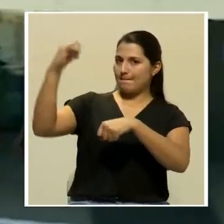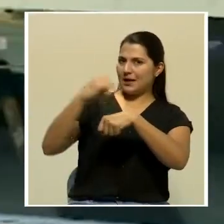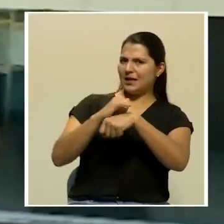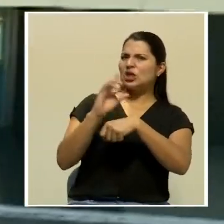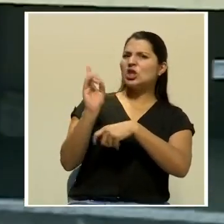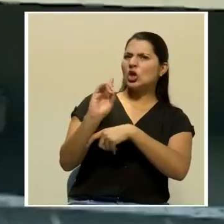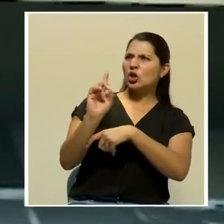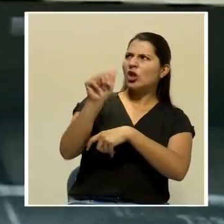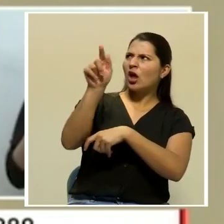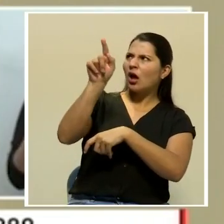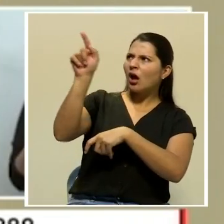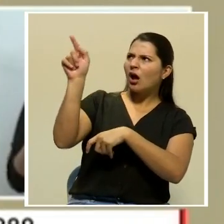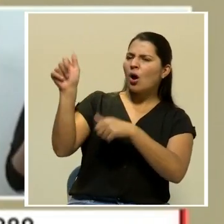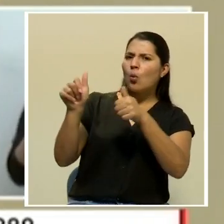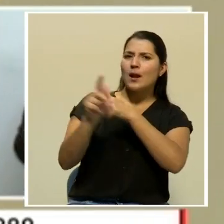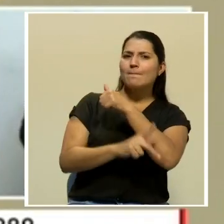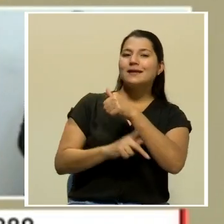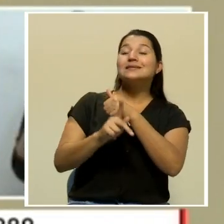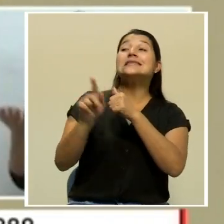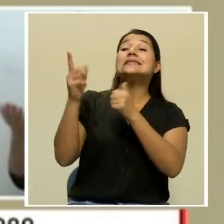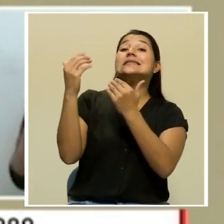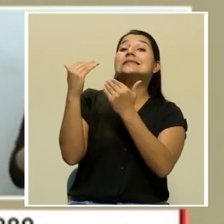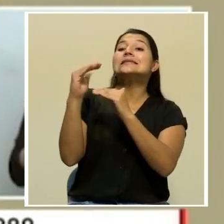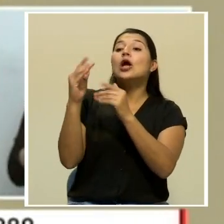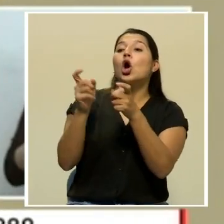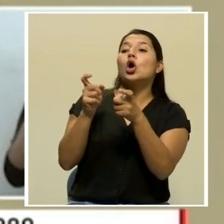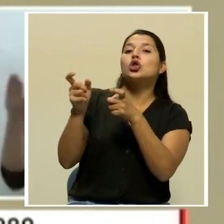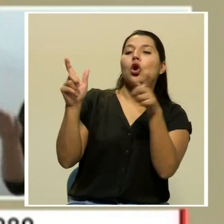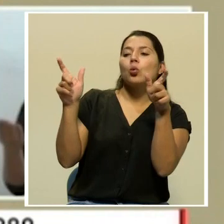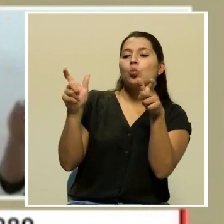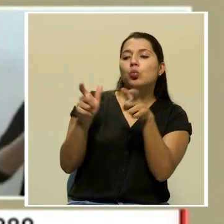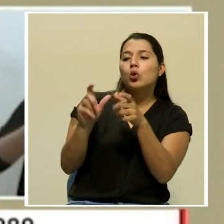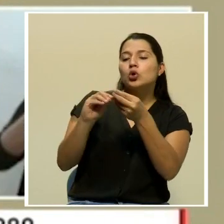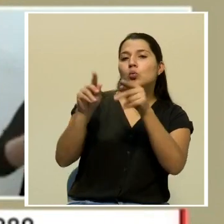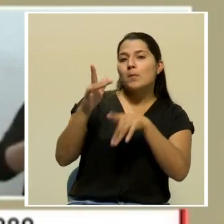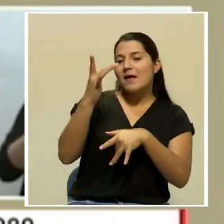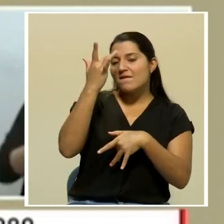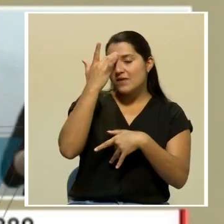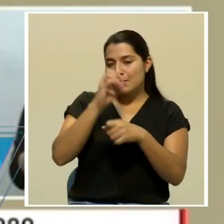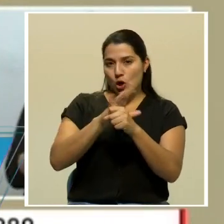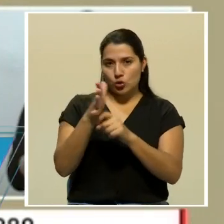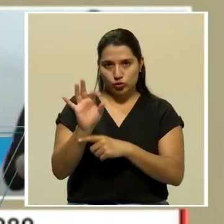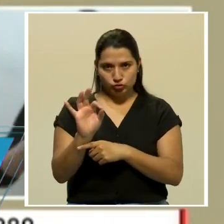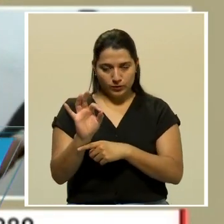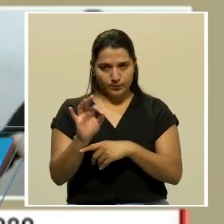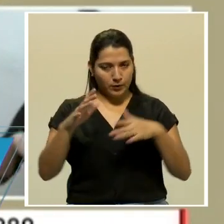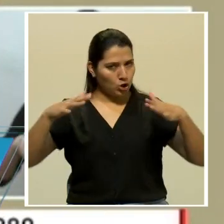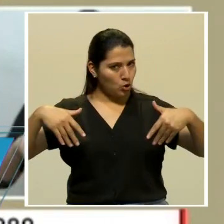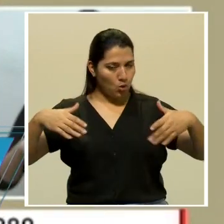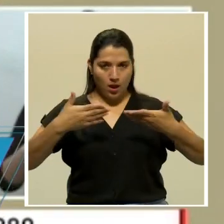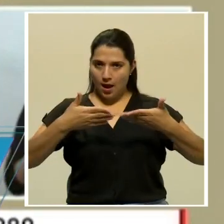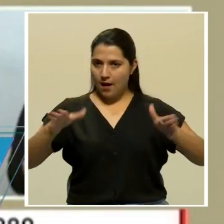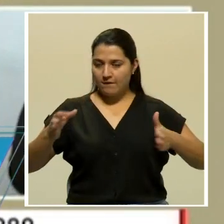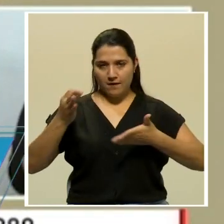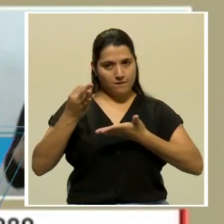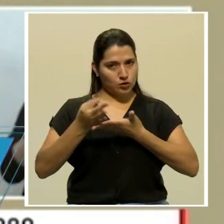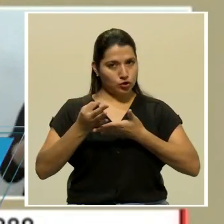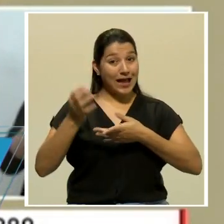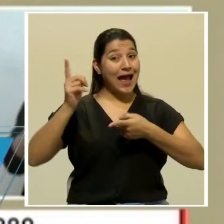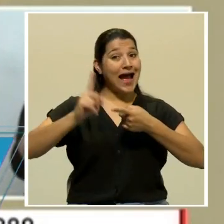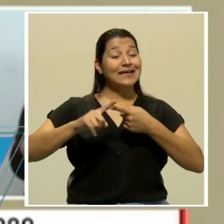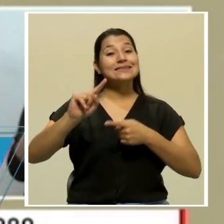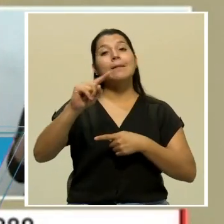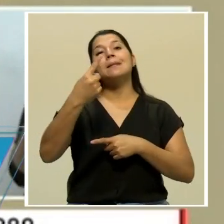COVID-19. Anunciar la apertura de las fronteras no se va a hacer aún. Vamos a esperar hasta el 1 de